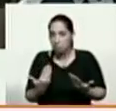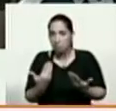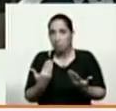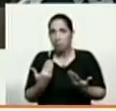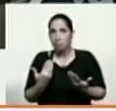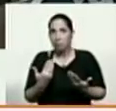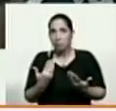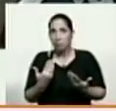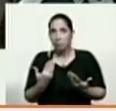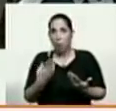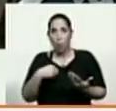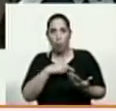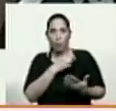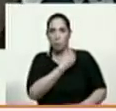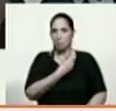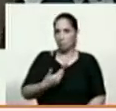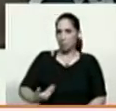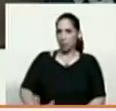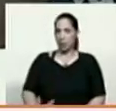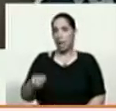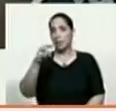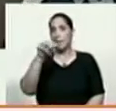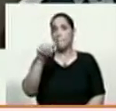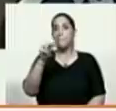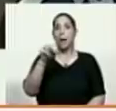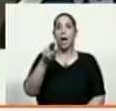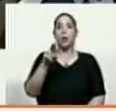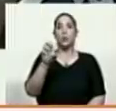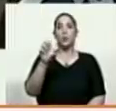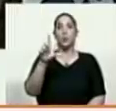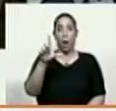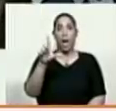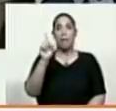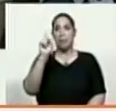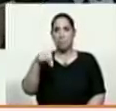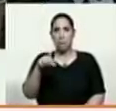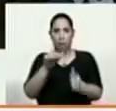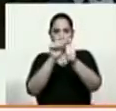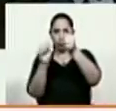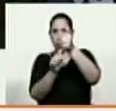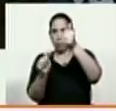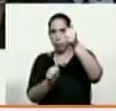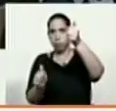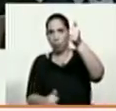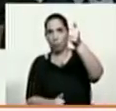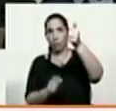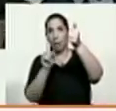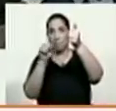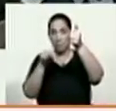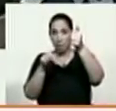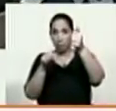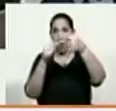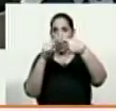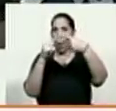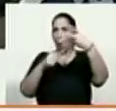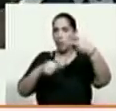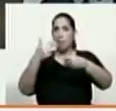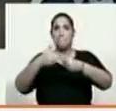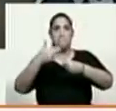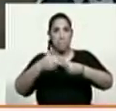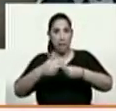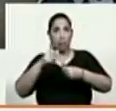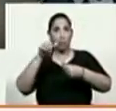entre ellos bueno su presidente Manuel Quevedo y sus colaboradores igualmente en las Petro que están funcionando